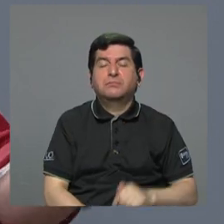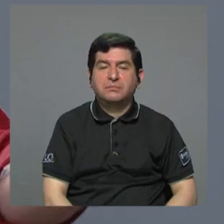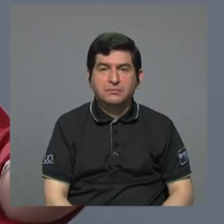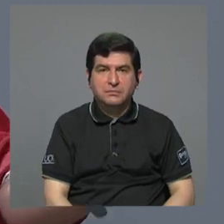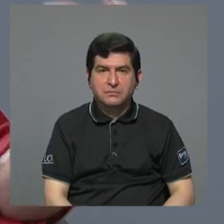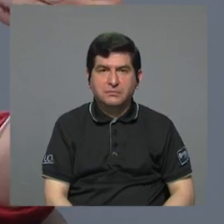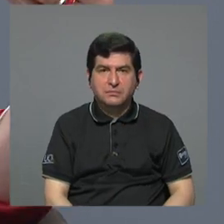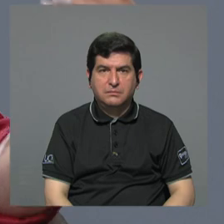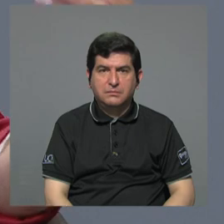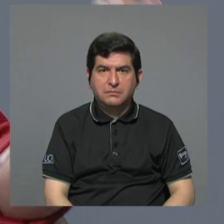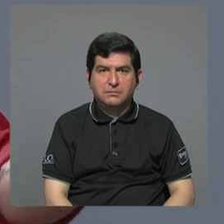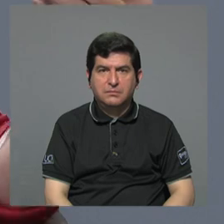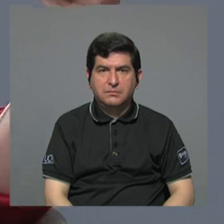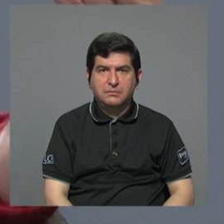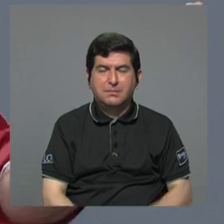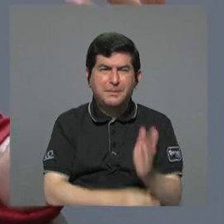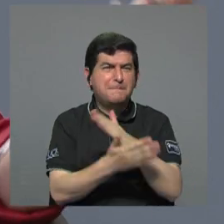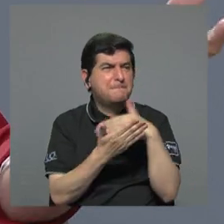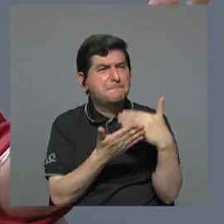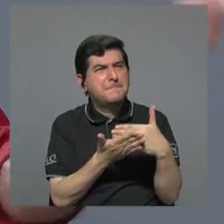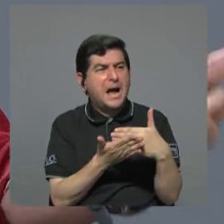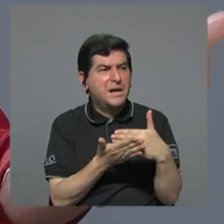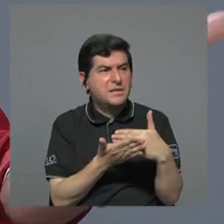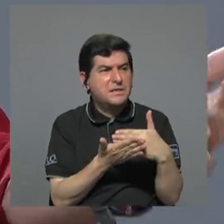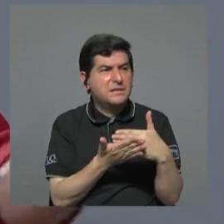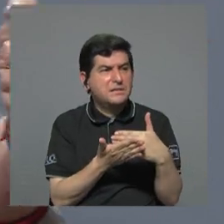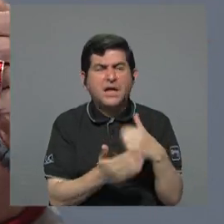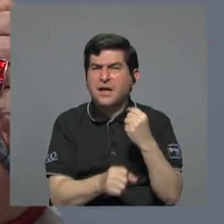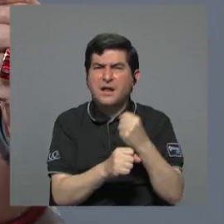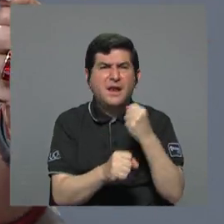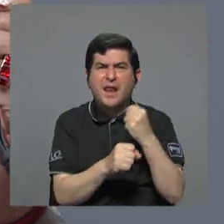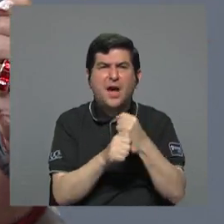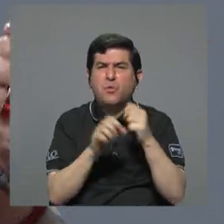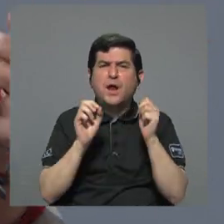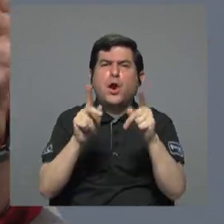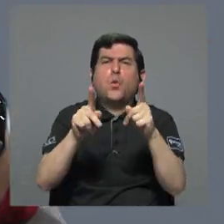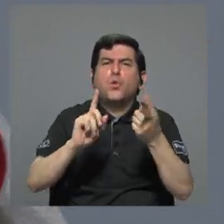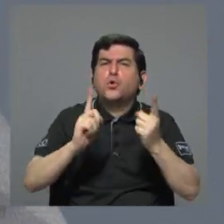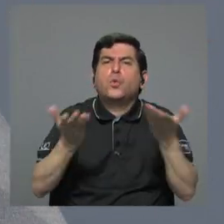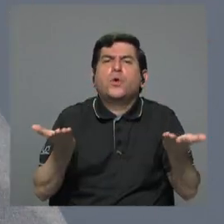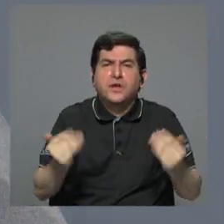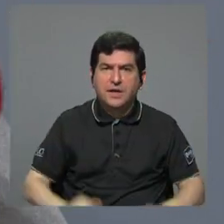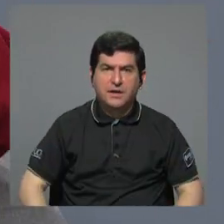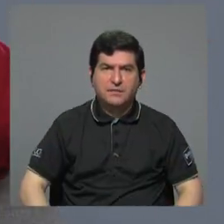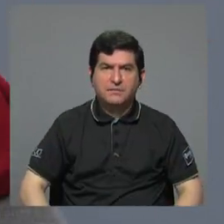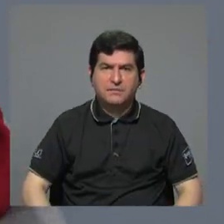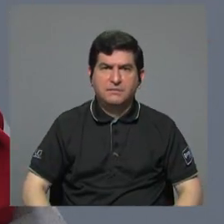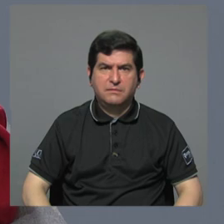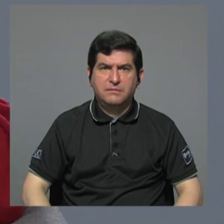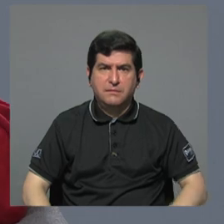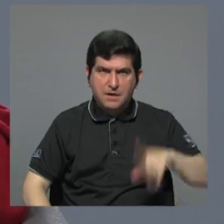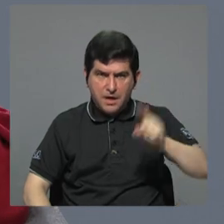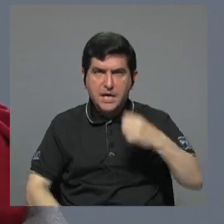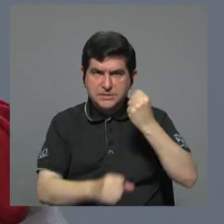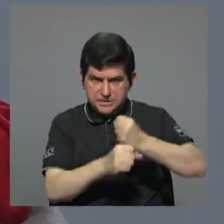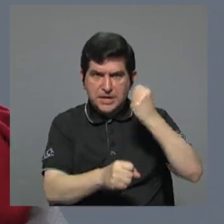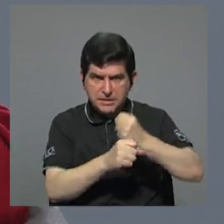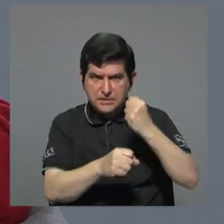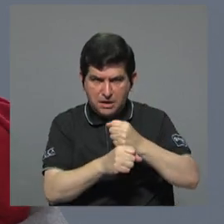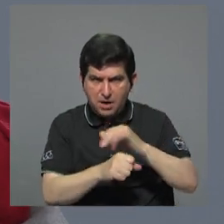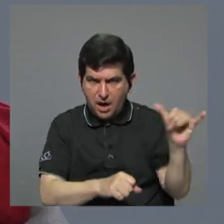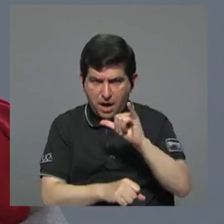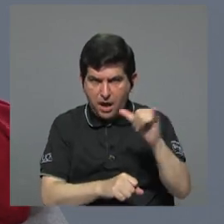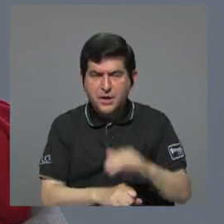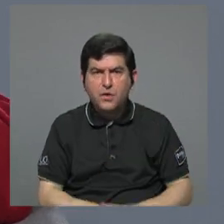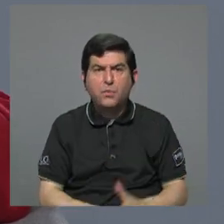¿Qué es la parte laboral que le podemos ofrecer? Tenemos que haber trabajado también